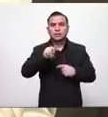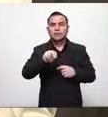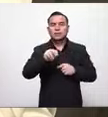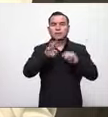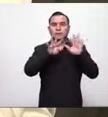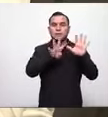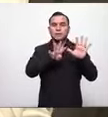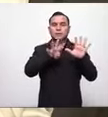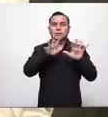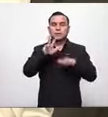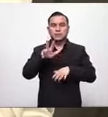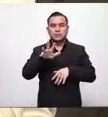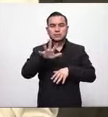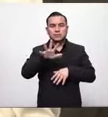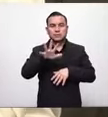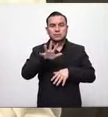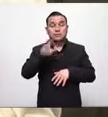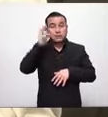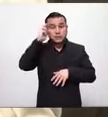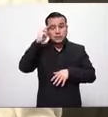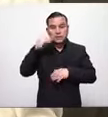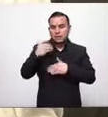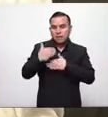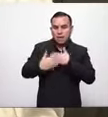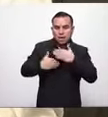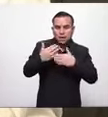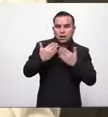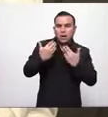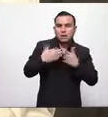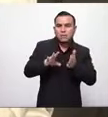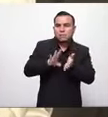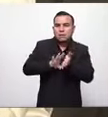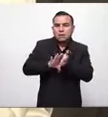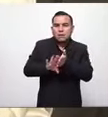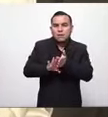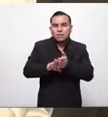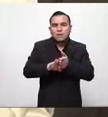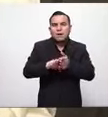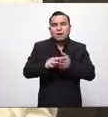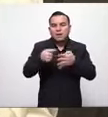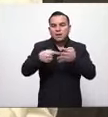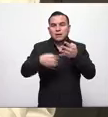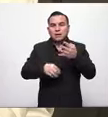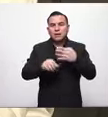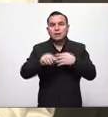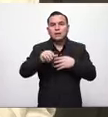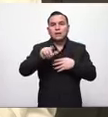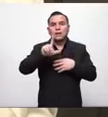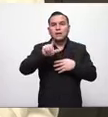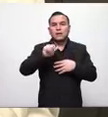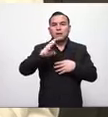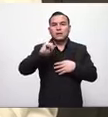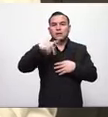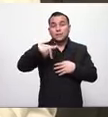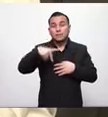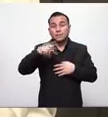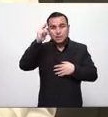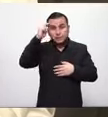KN95 un proceso normal de compra porque la necesito para esta semana